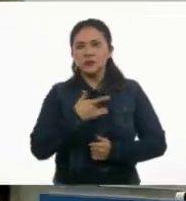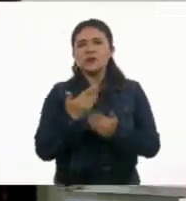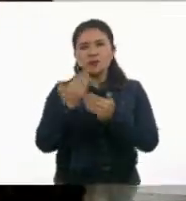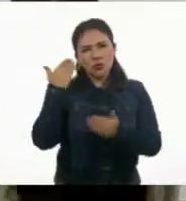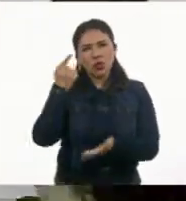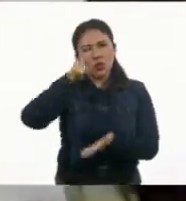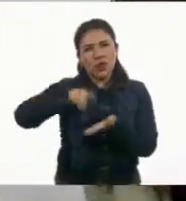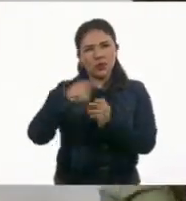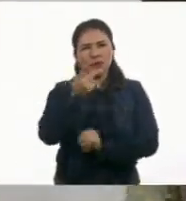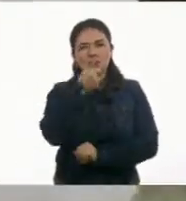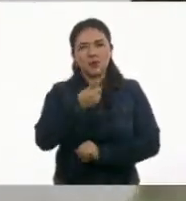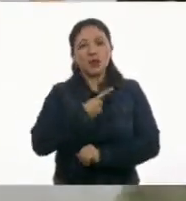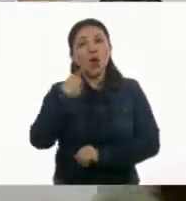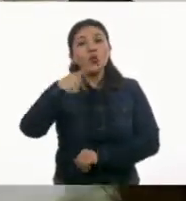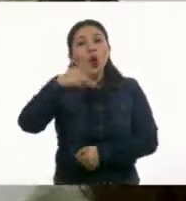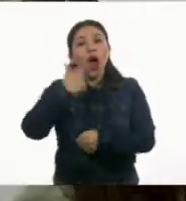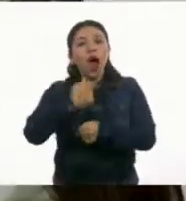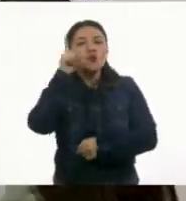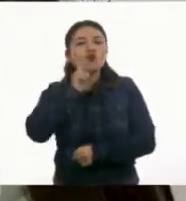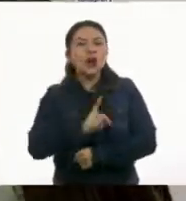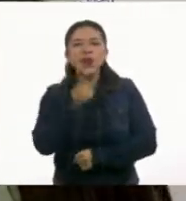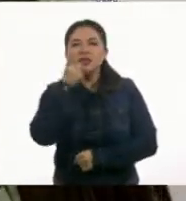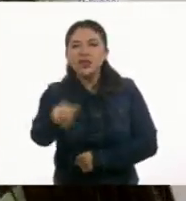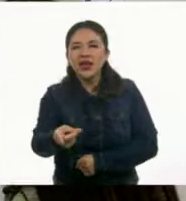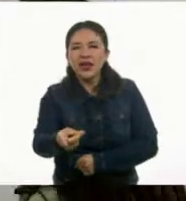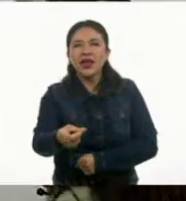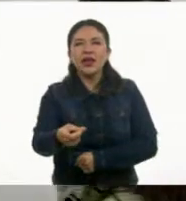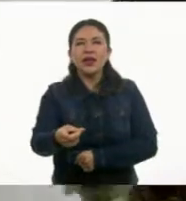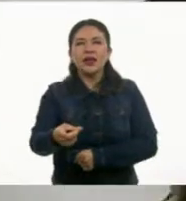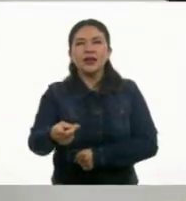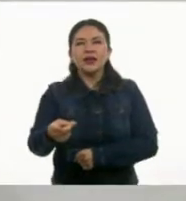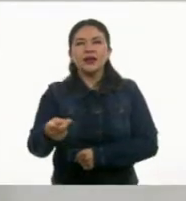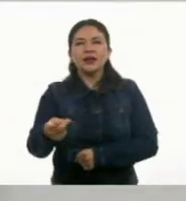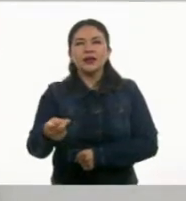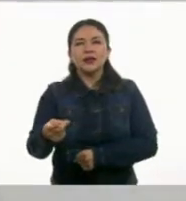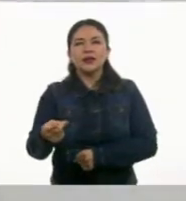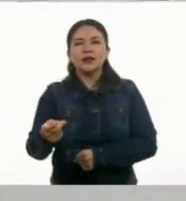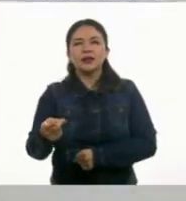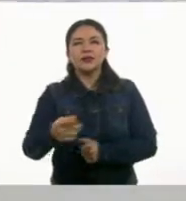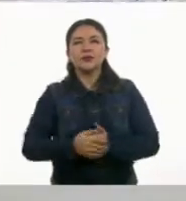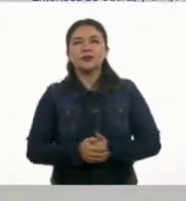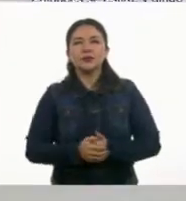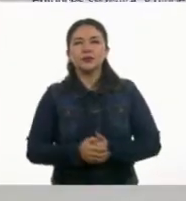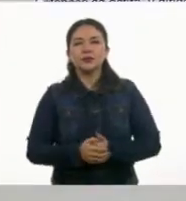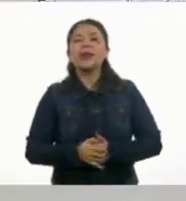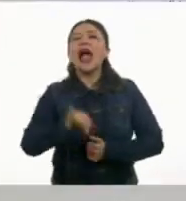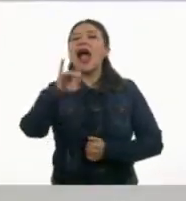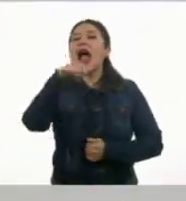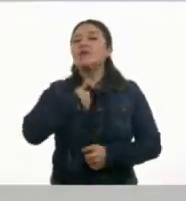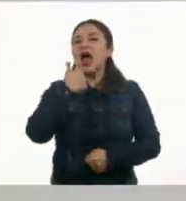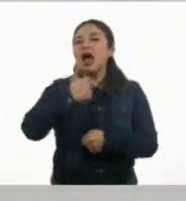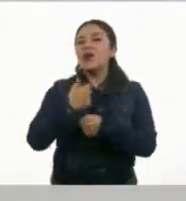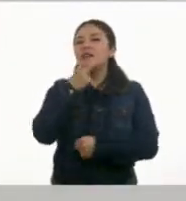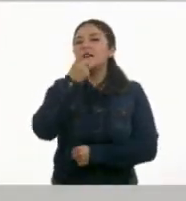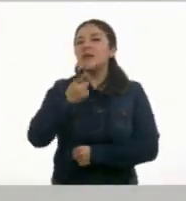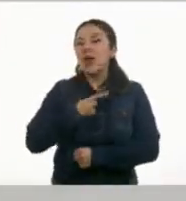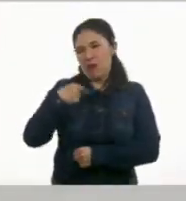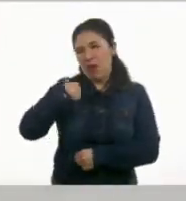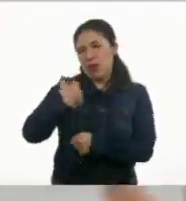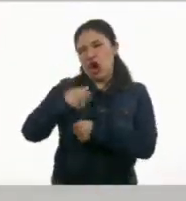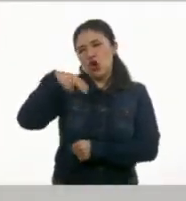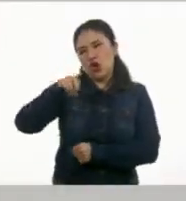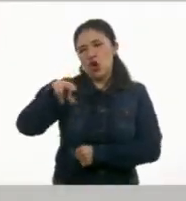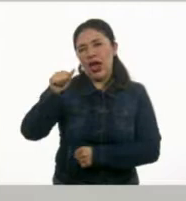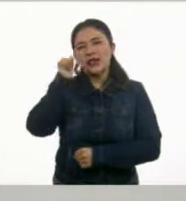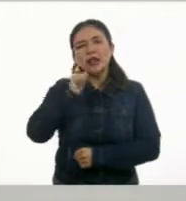lo dijiste, que tu abuelita decía algo. Hay que hacerlo. Ah, ajá, que decía... Ah, sí, la nona. La nona